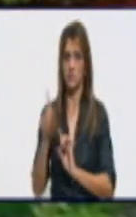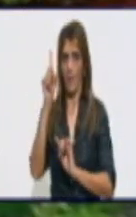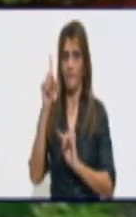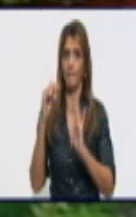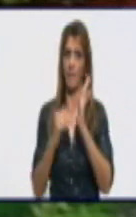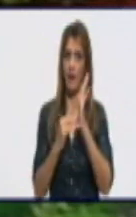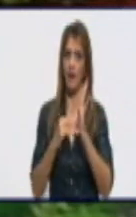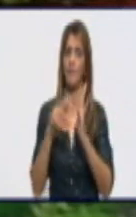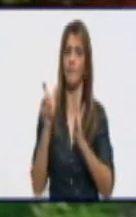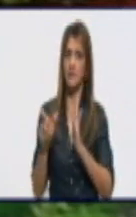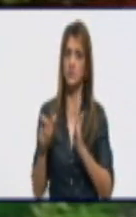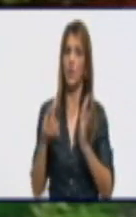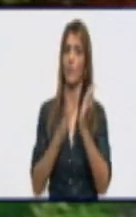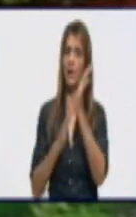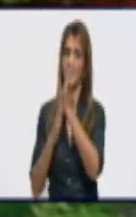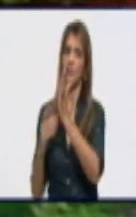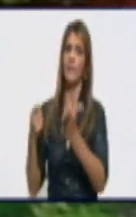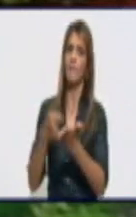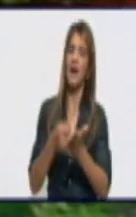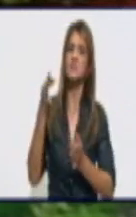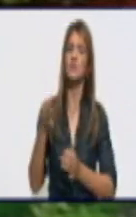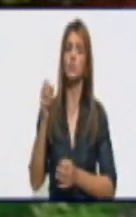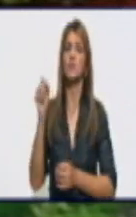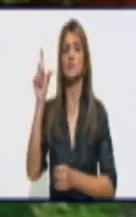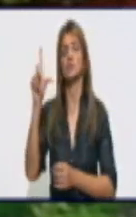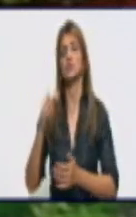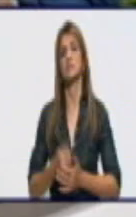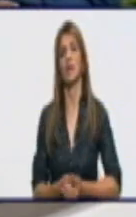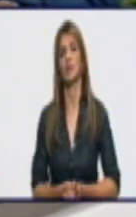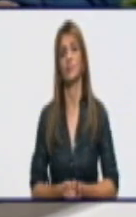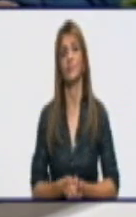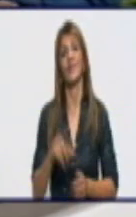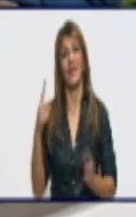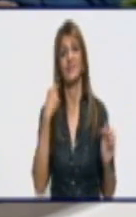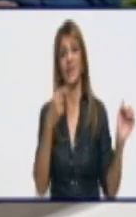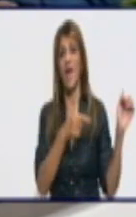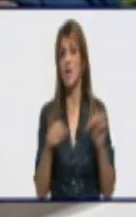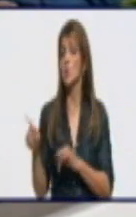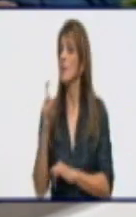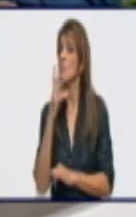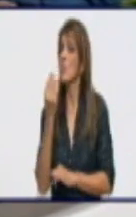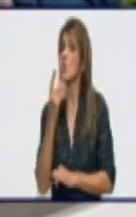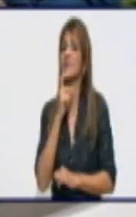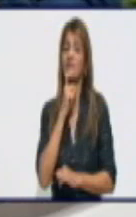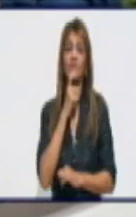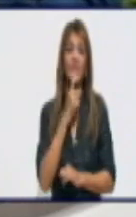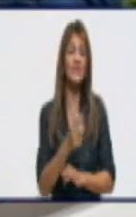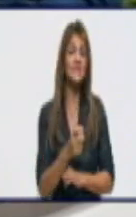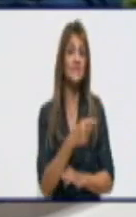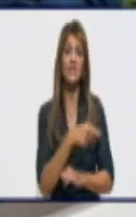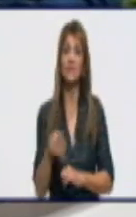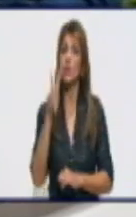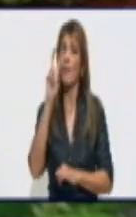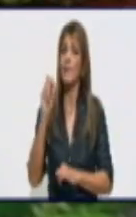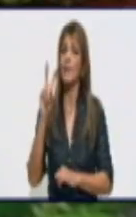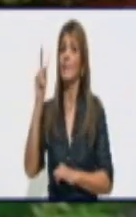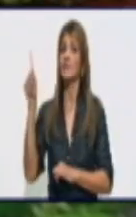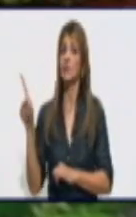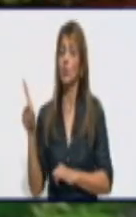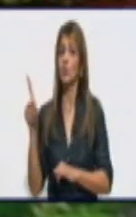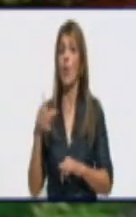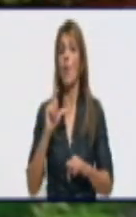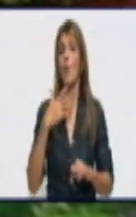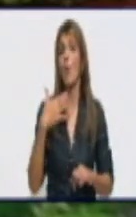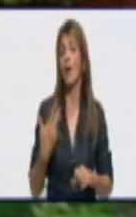lo hablábamos usted y yo antes de comenzar el programa, en un año muy difícil este de 2021, en el que la mayoría de los